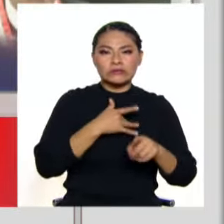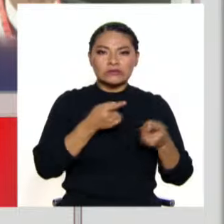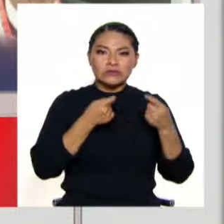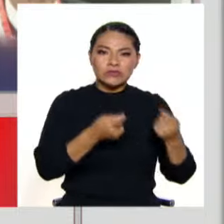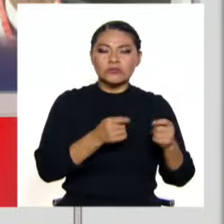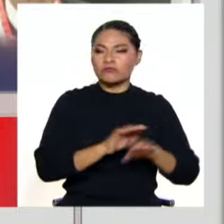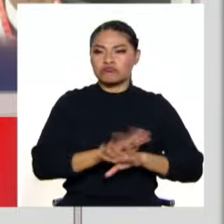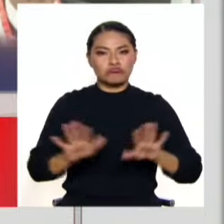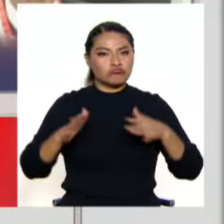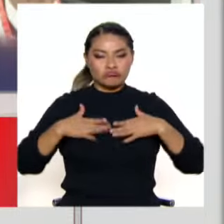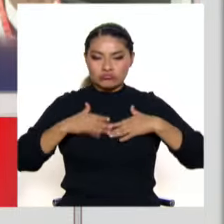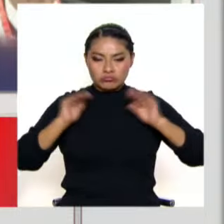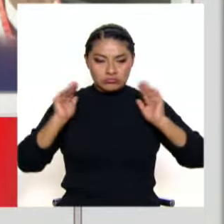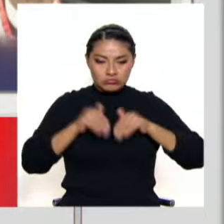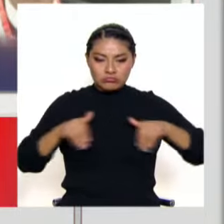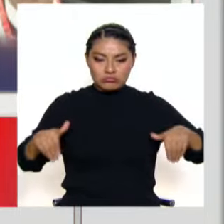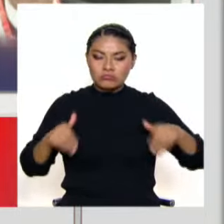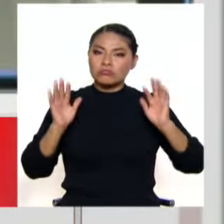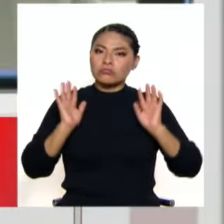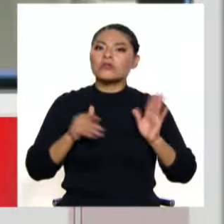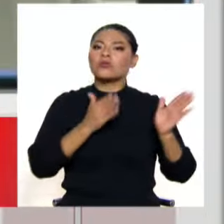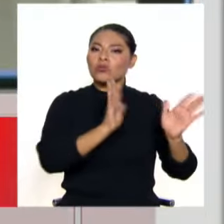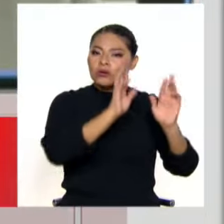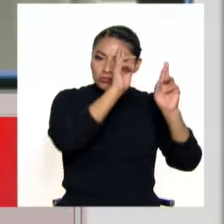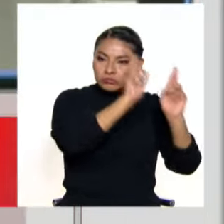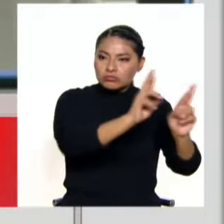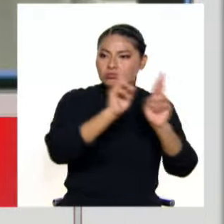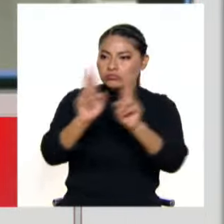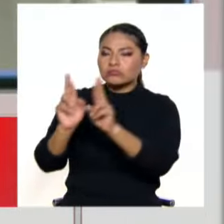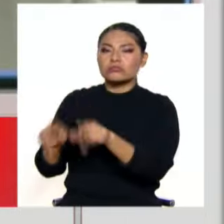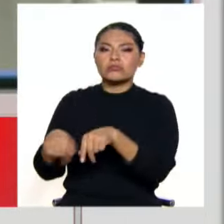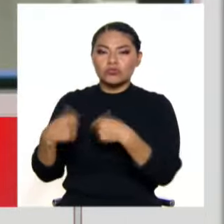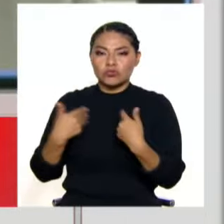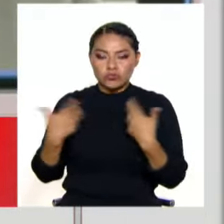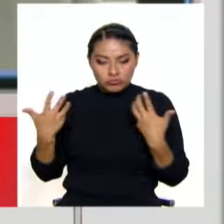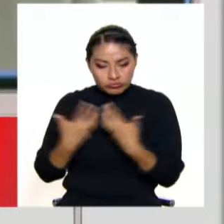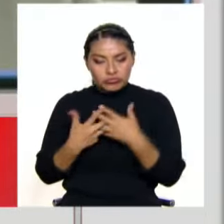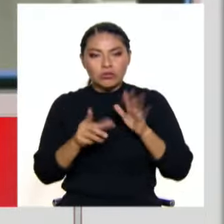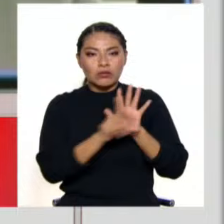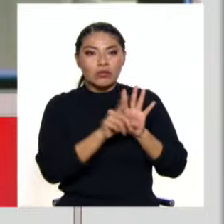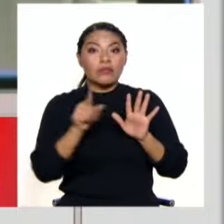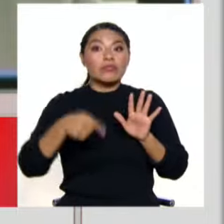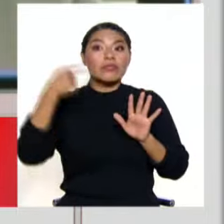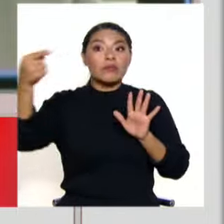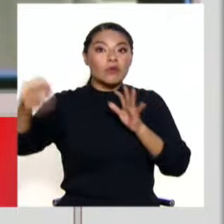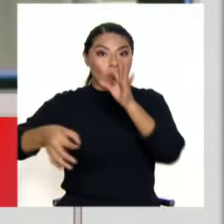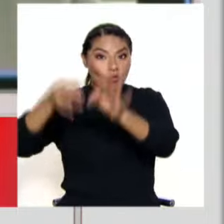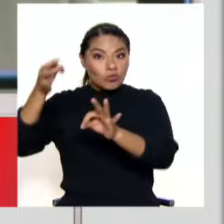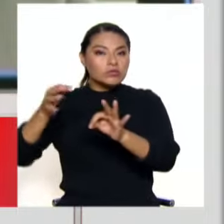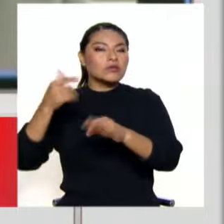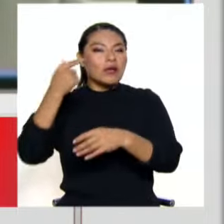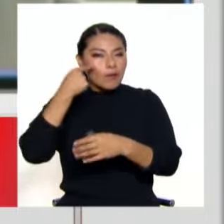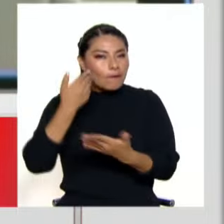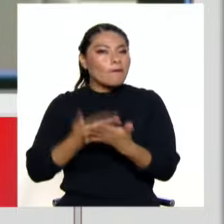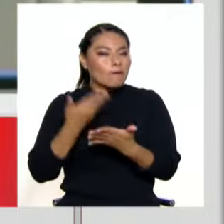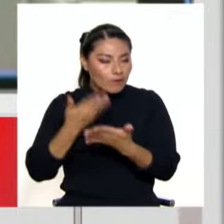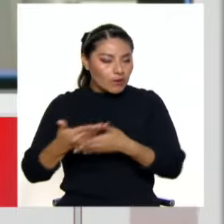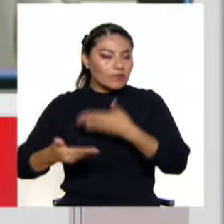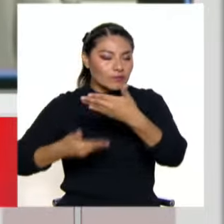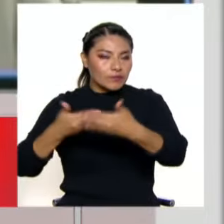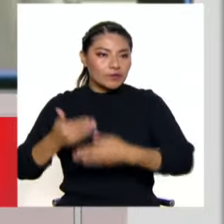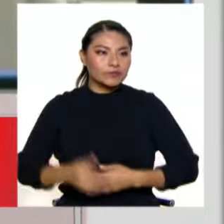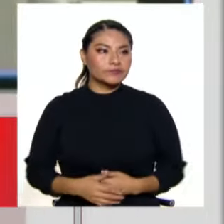Nosotros no actuamos de esa manera. Como defensa, estamos atuando de acuerdo a ley y en algún momento de la justicia, más temprano que tarde, nos hará la razón.